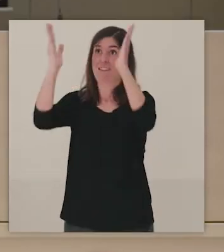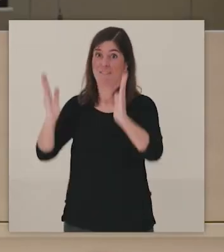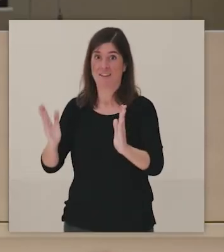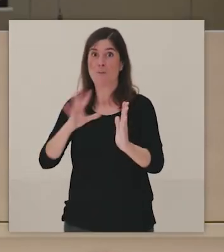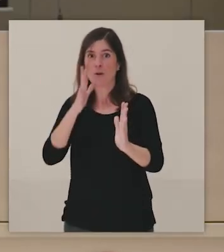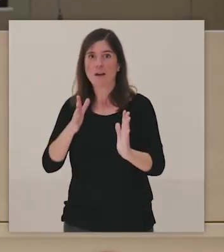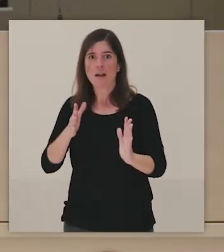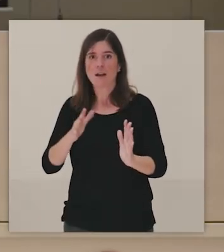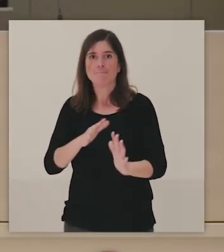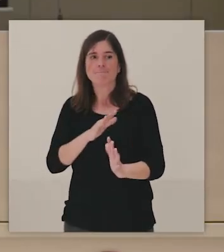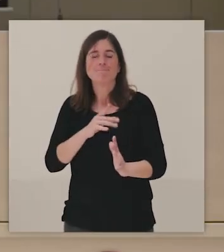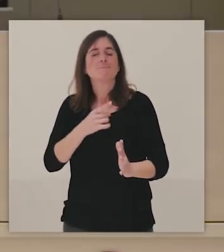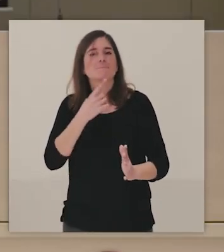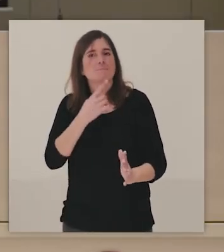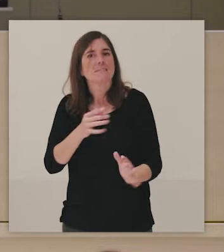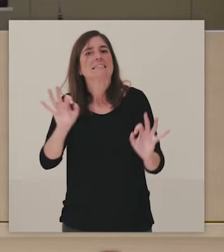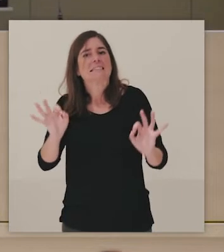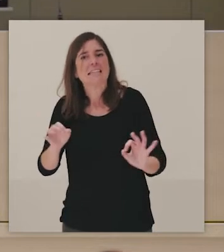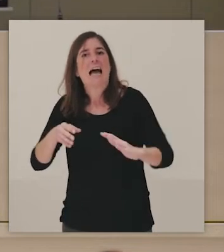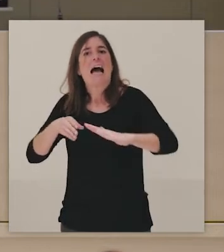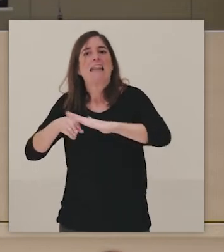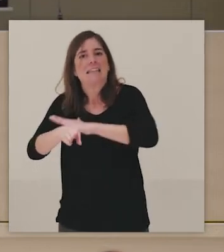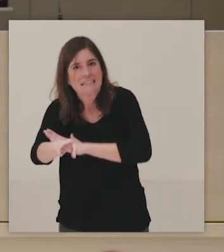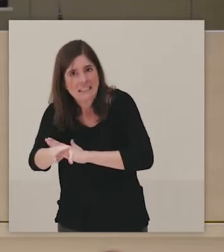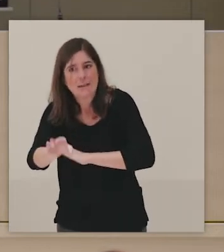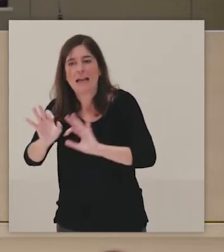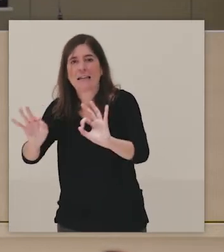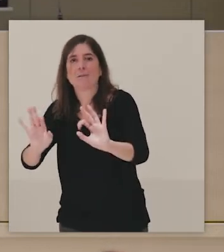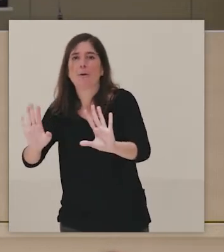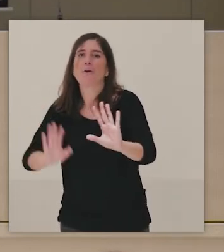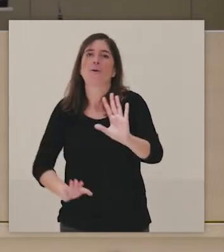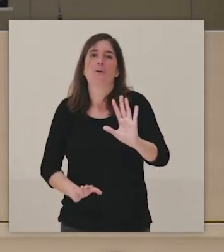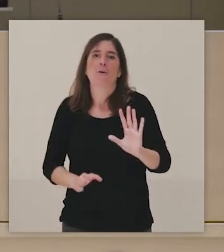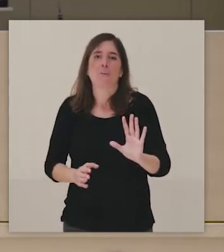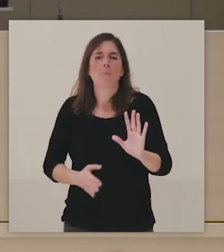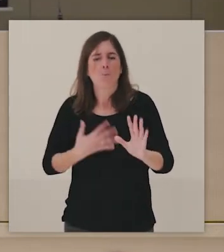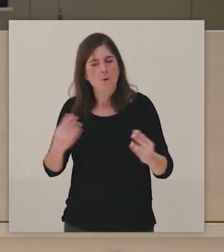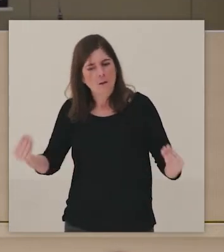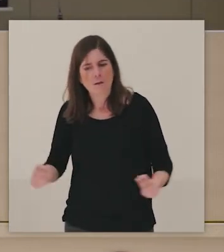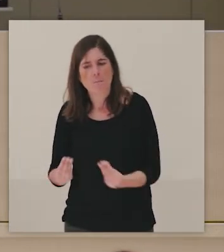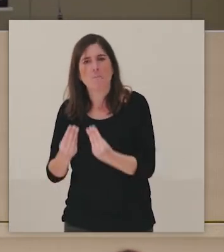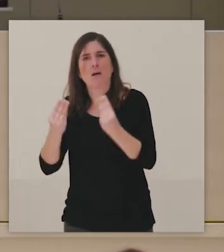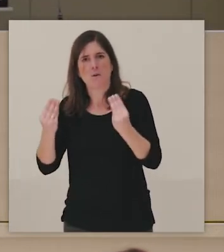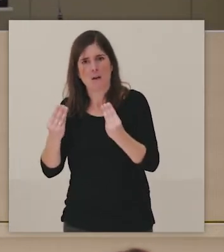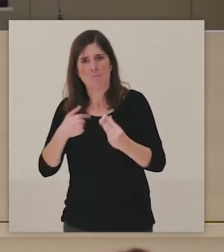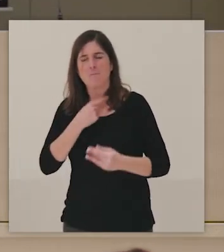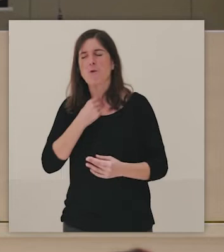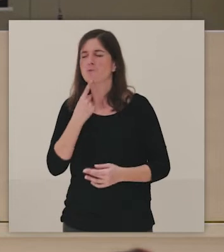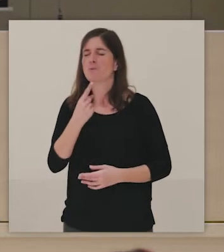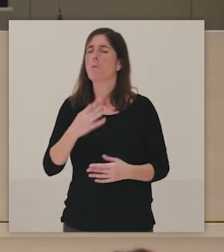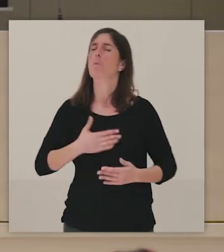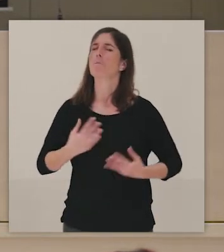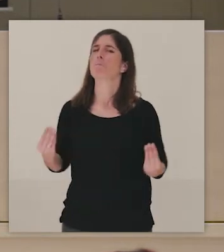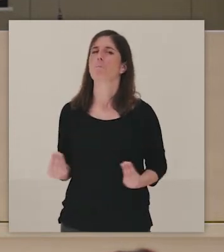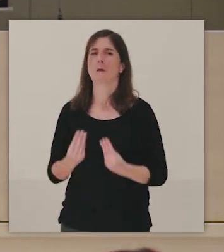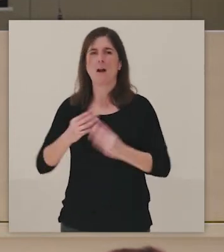accesible, pero bueno, todavía podemos mejorar, que eso yo creo que es lo fantástico de decir, todavía podemos mejorar y hacer